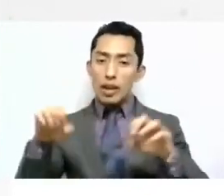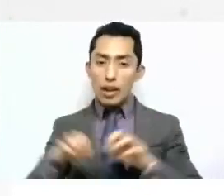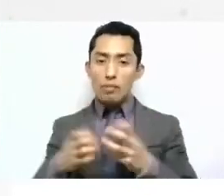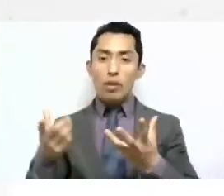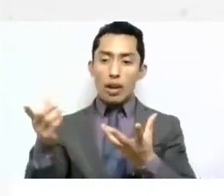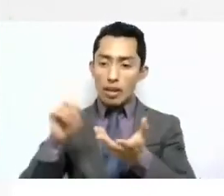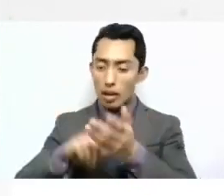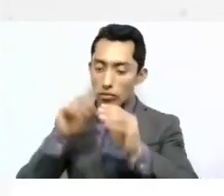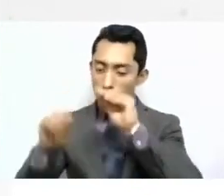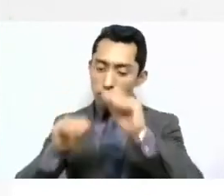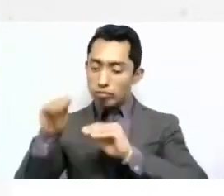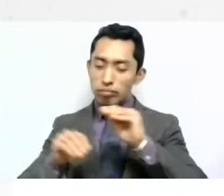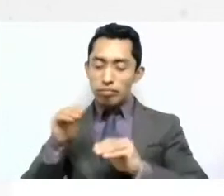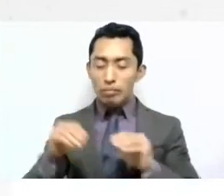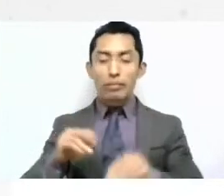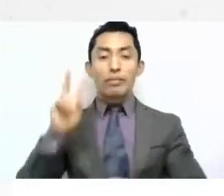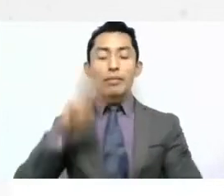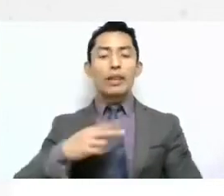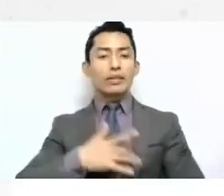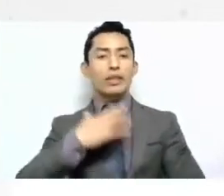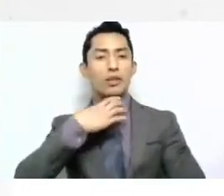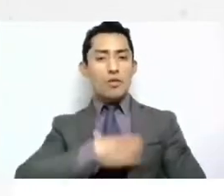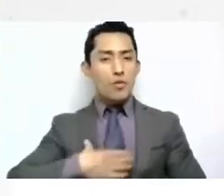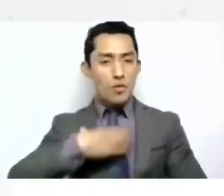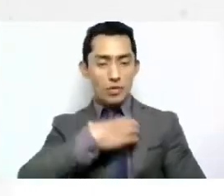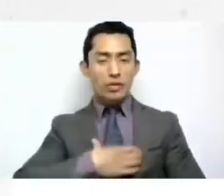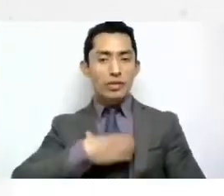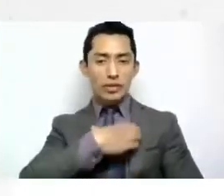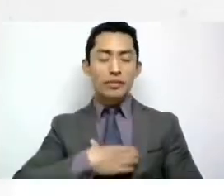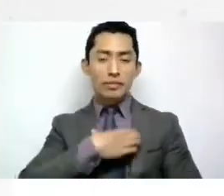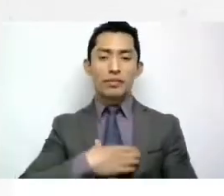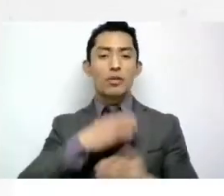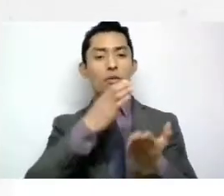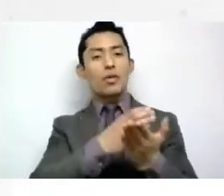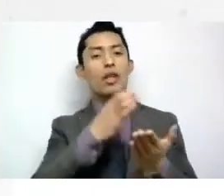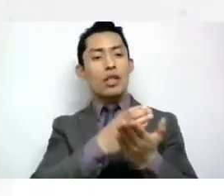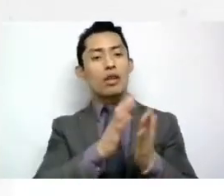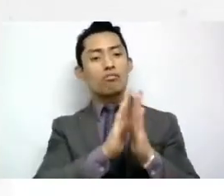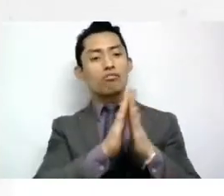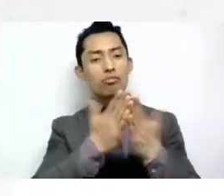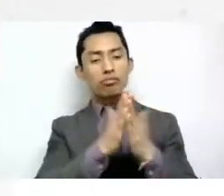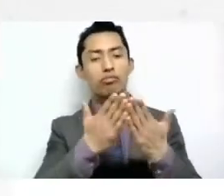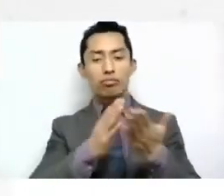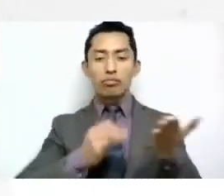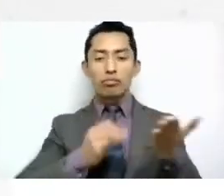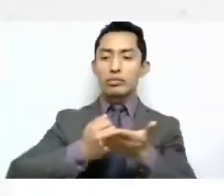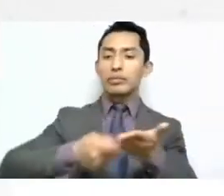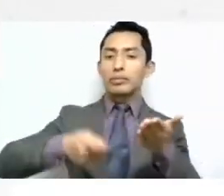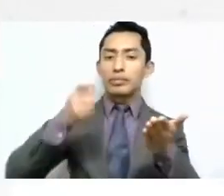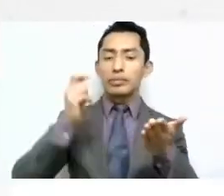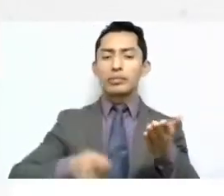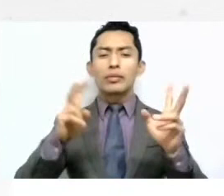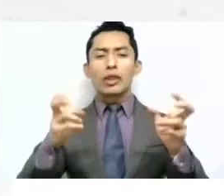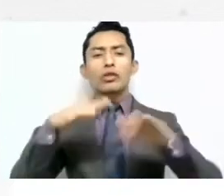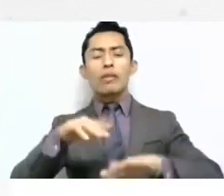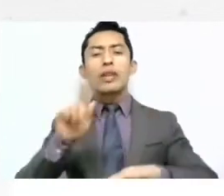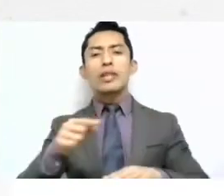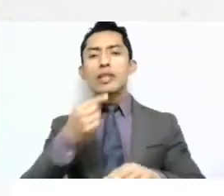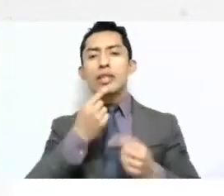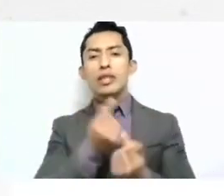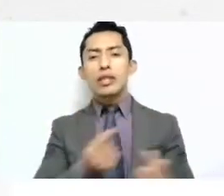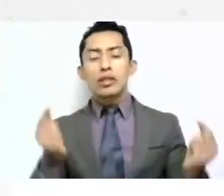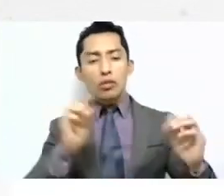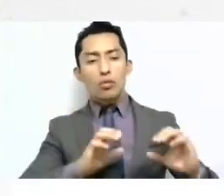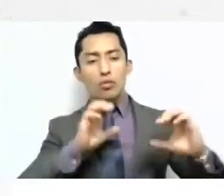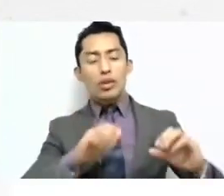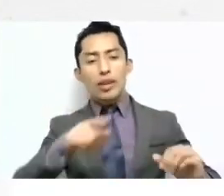nos da muchísima alegría y es el cuaderno de jurisprudencia sobre guarderías como prestación